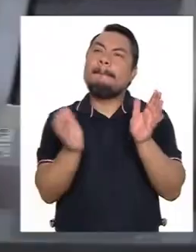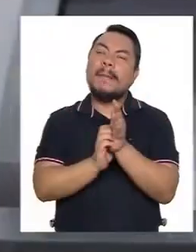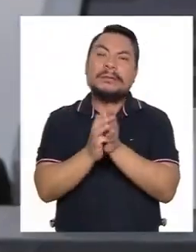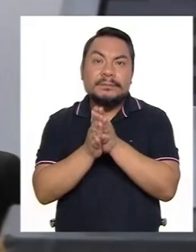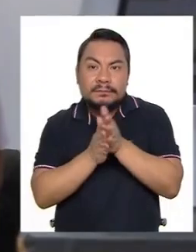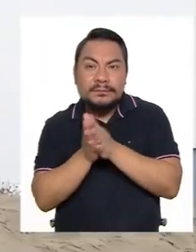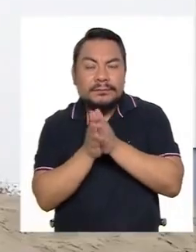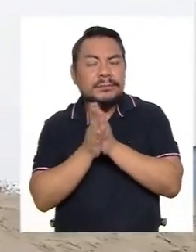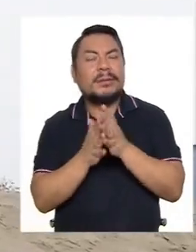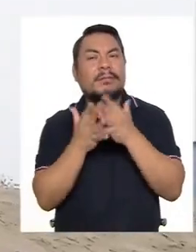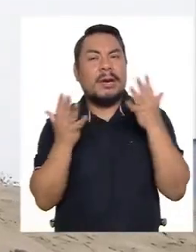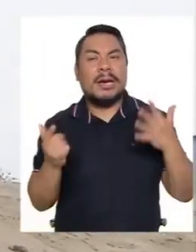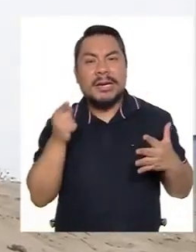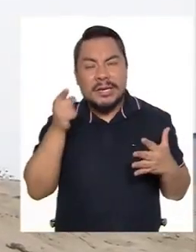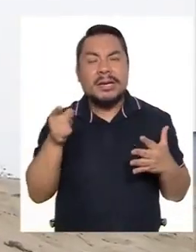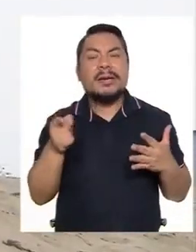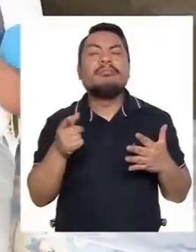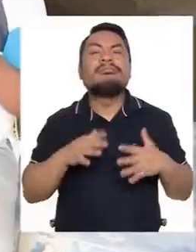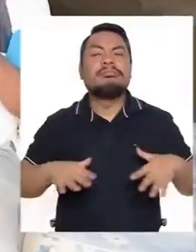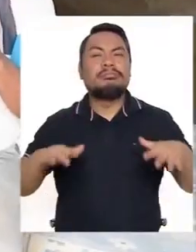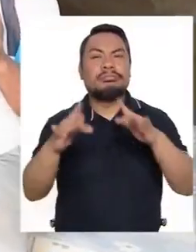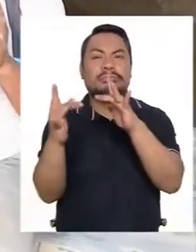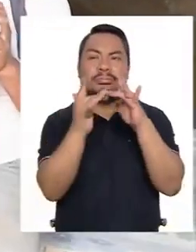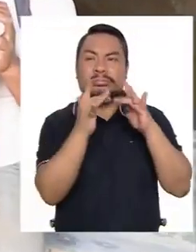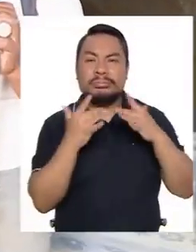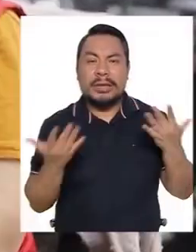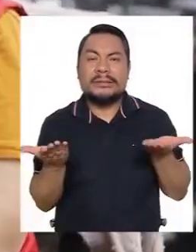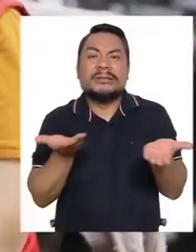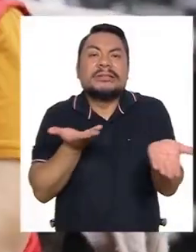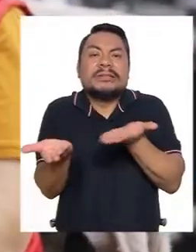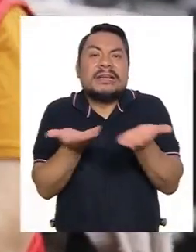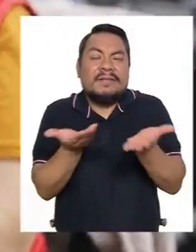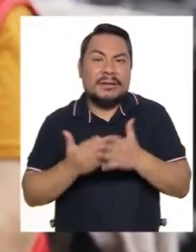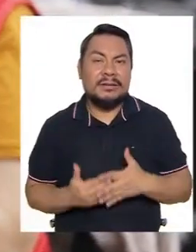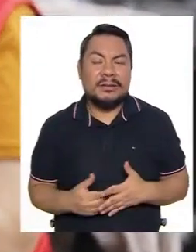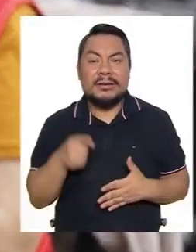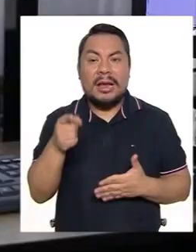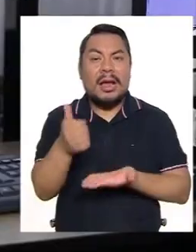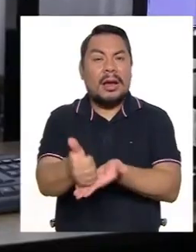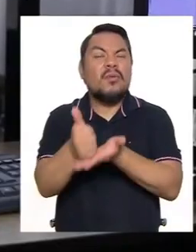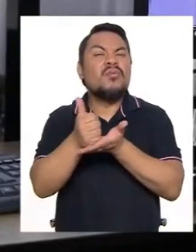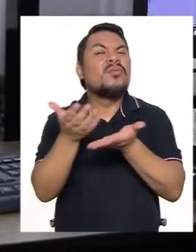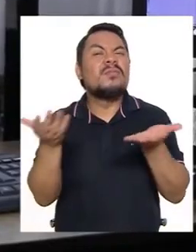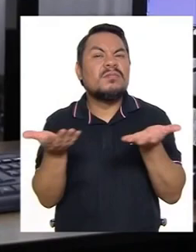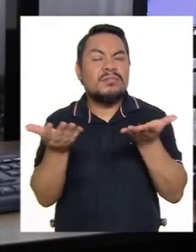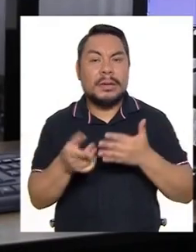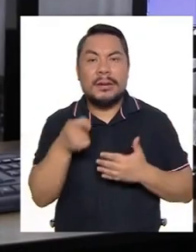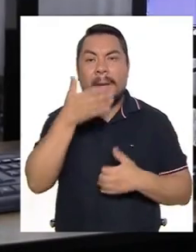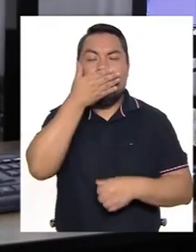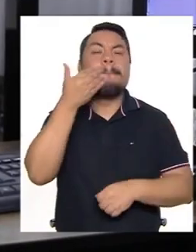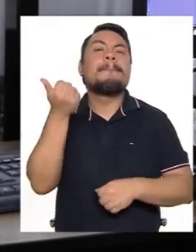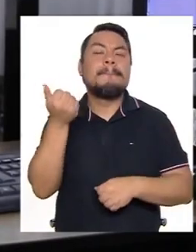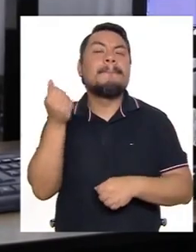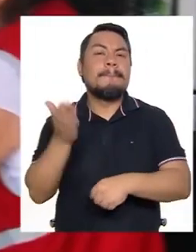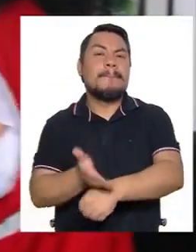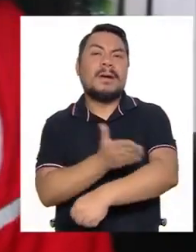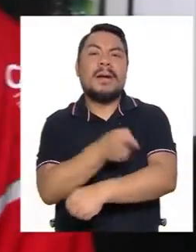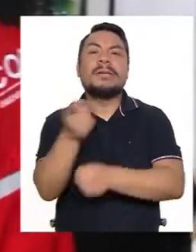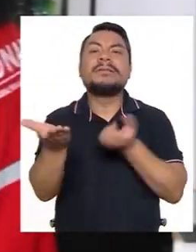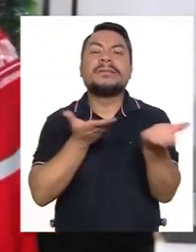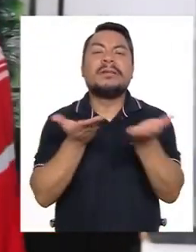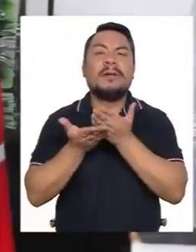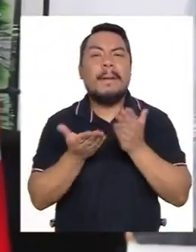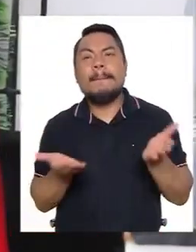ambiciosos todavía con esta plataforma de servicios, que lo que ayuda es mejorar los